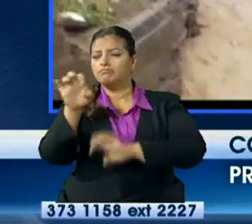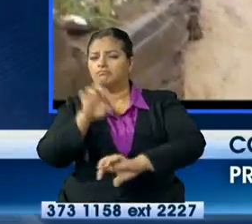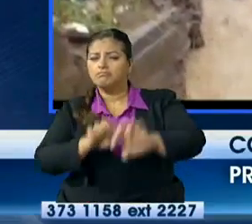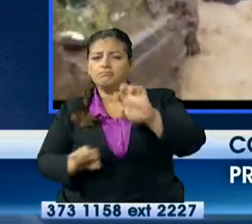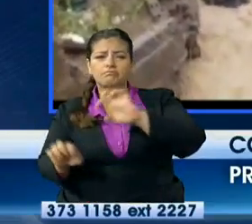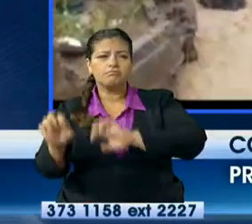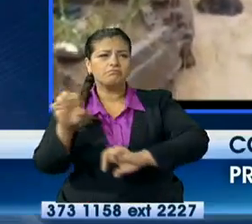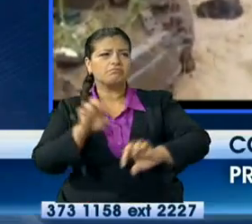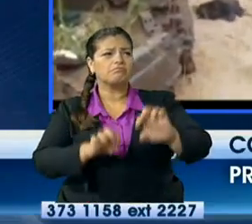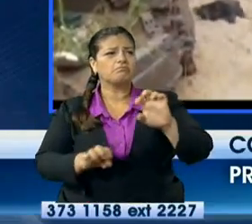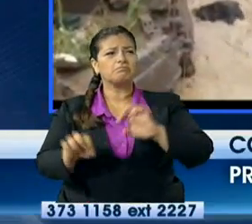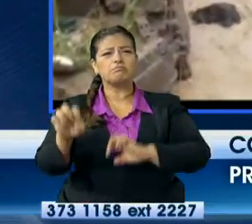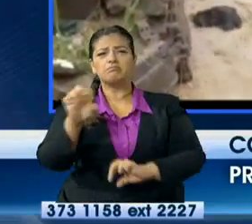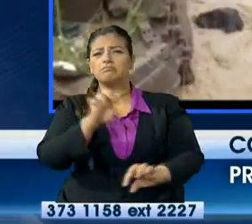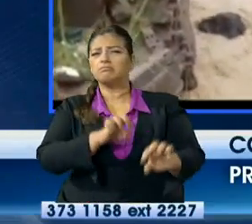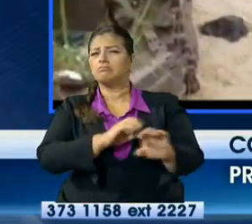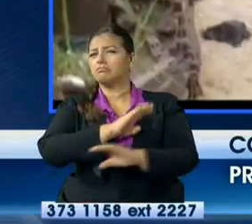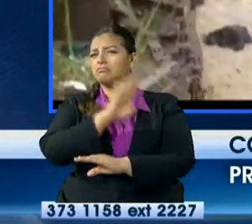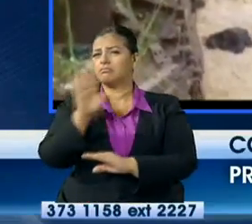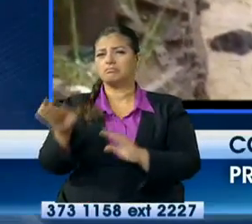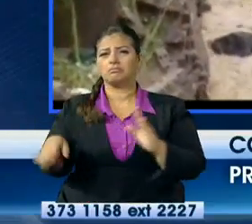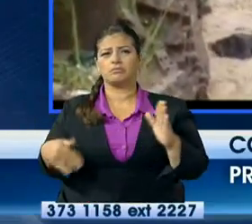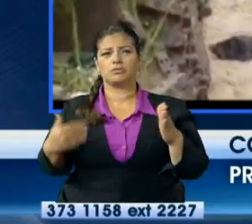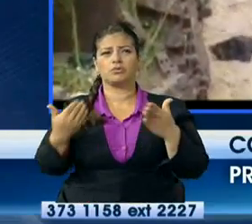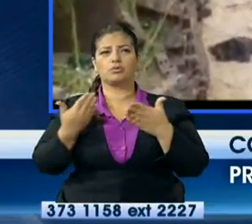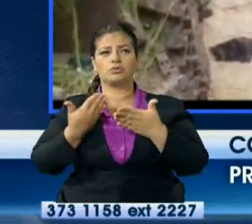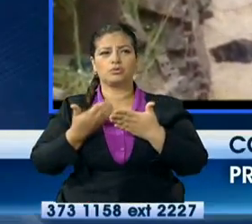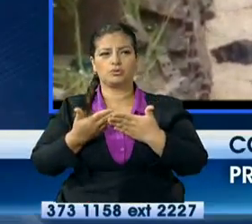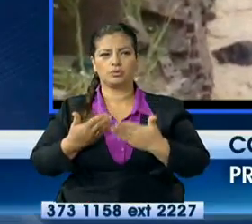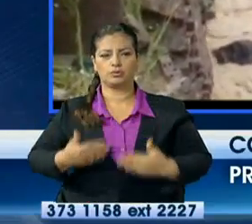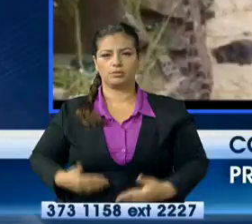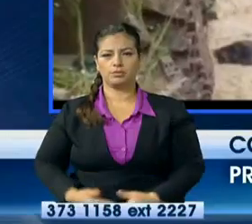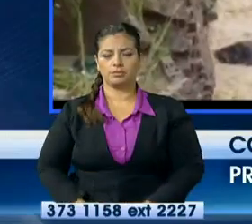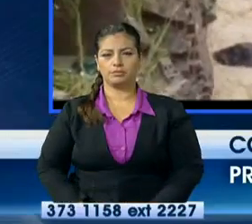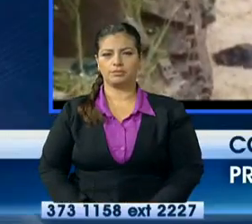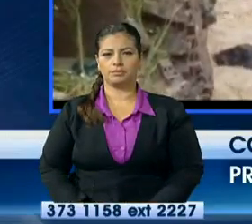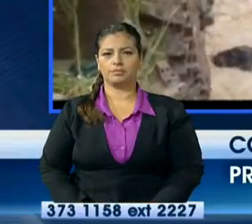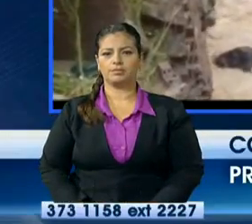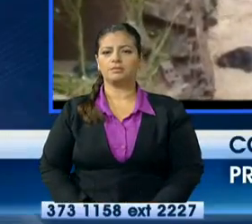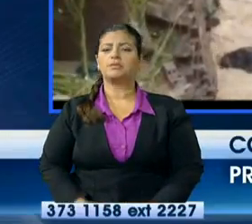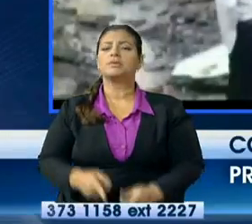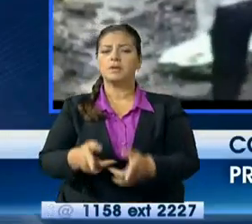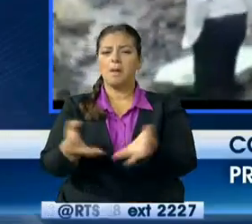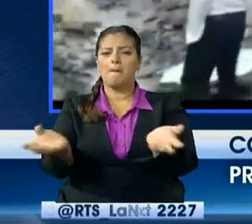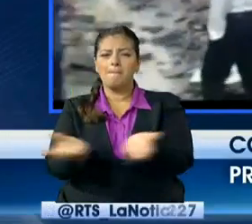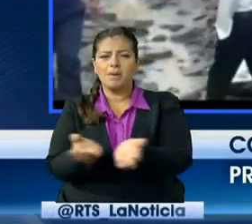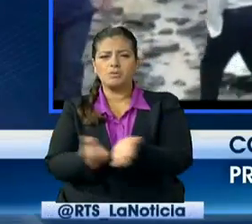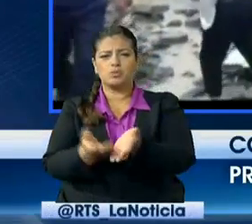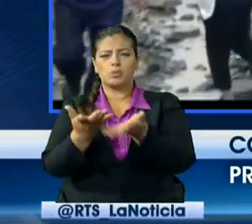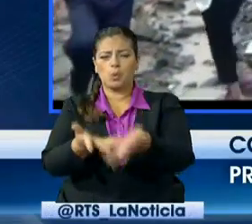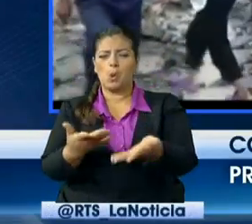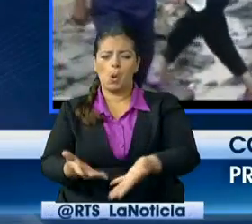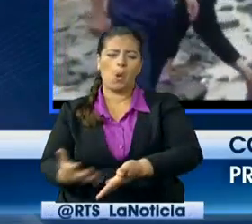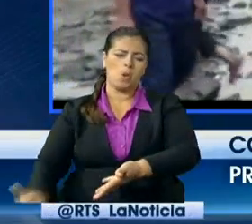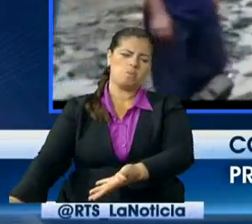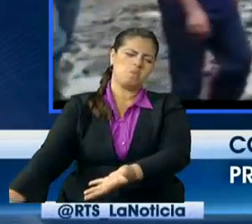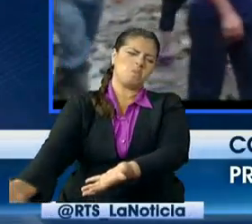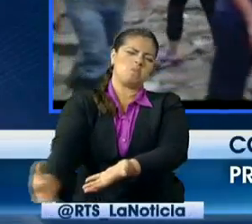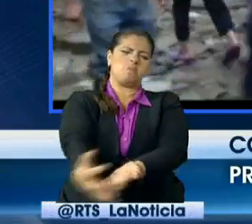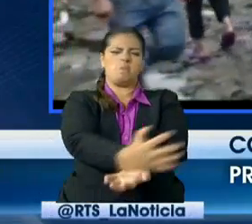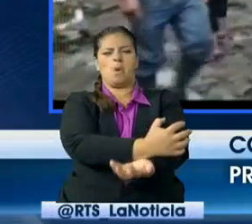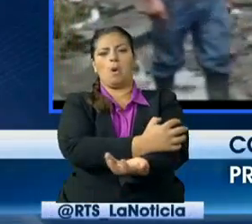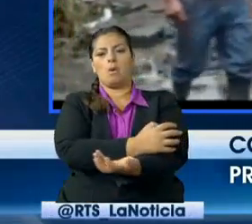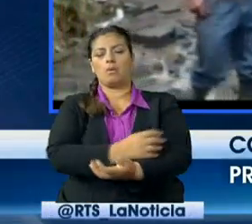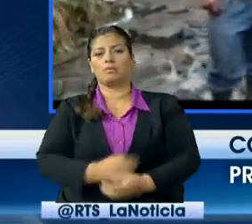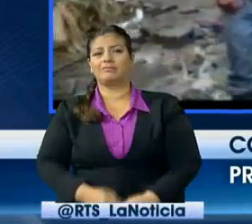deslaves, rumbos y que estamos ya comenzando también a retirar los escombros y a limpiar. Es lamentable lo que está pasando en